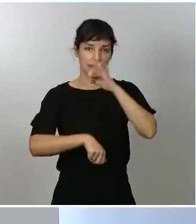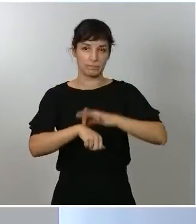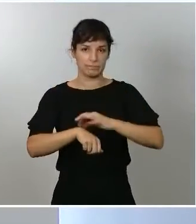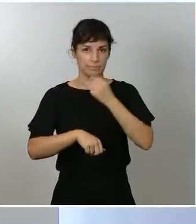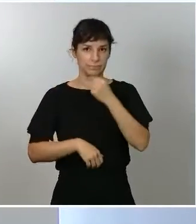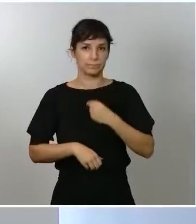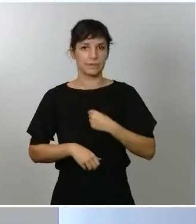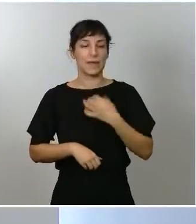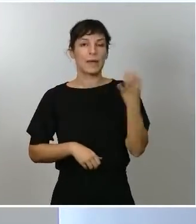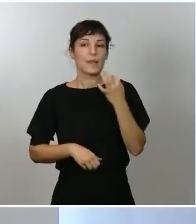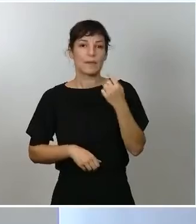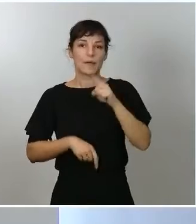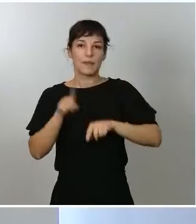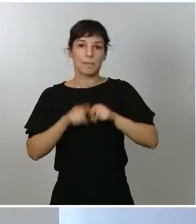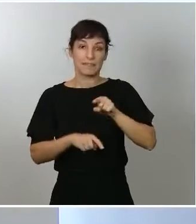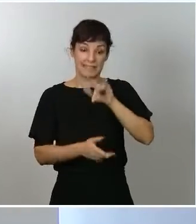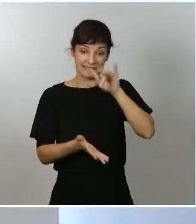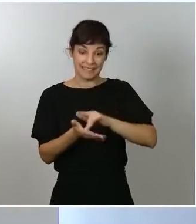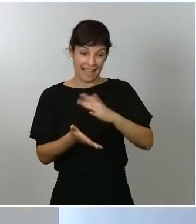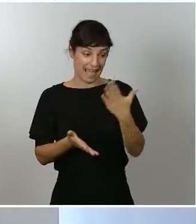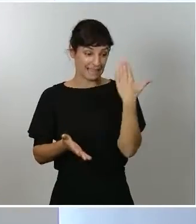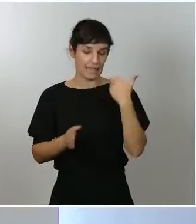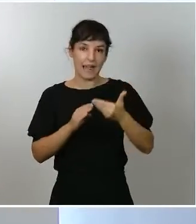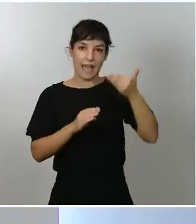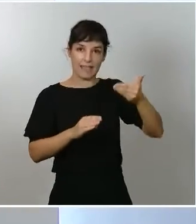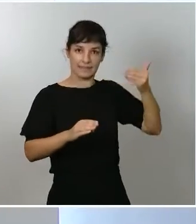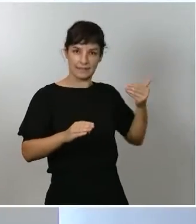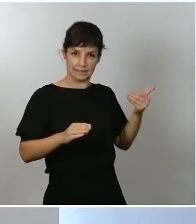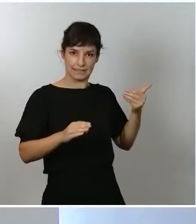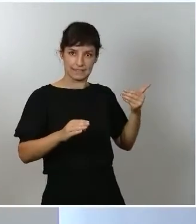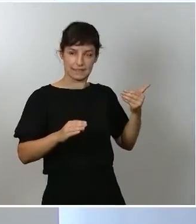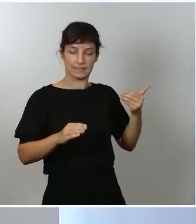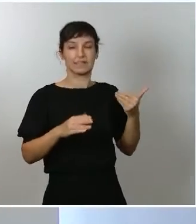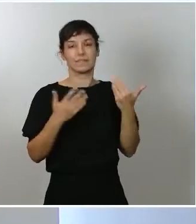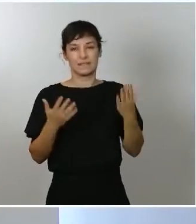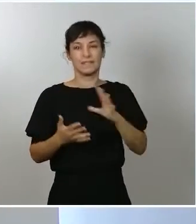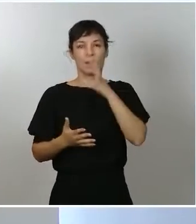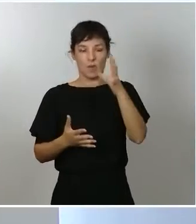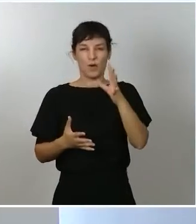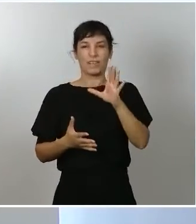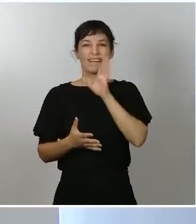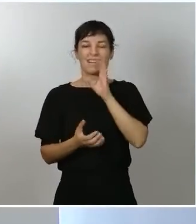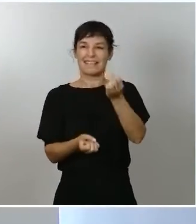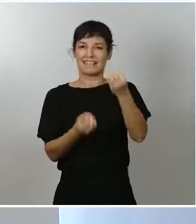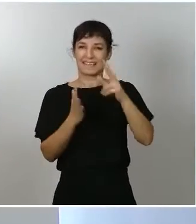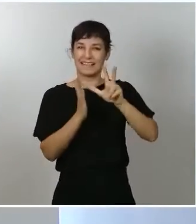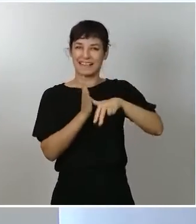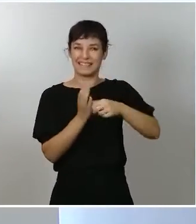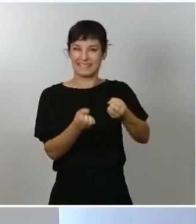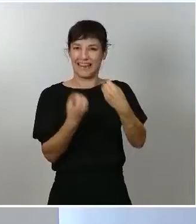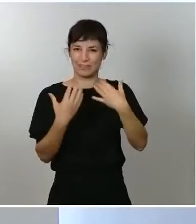días previos a la fecha de ayer. Esto está asociado a esos posibles retrasos en notificación de los que venimos hablando